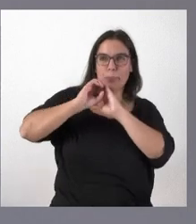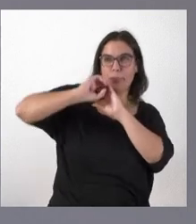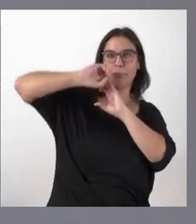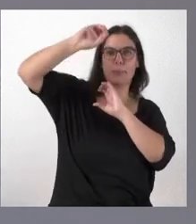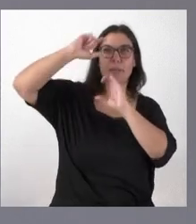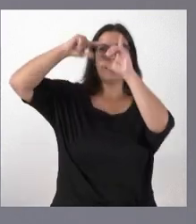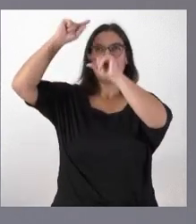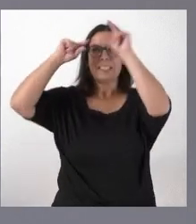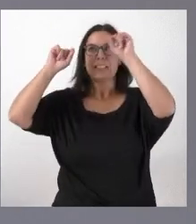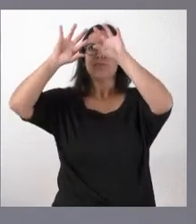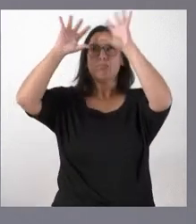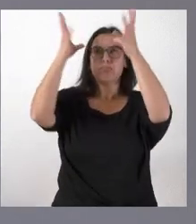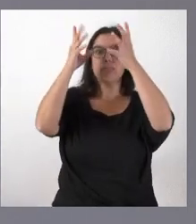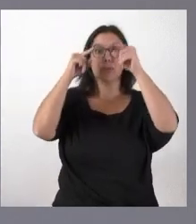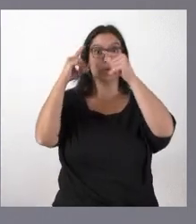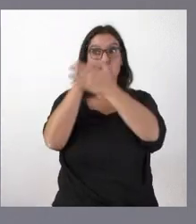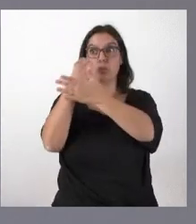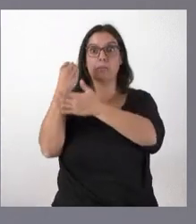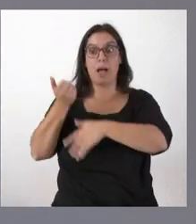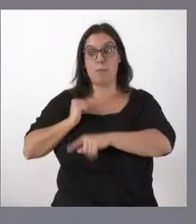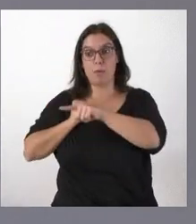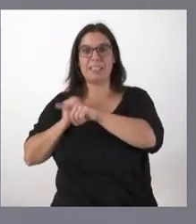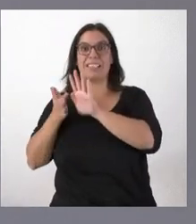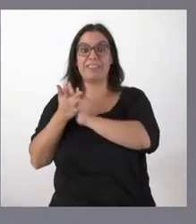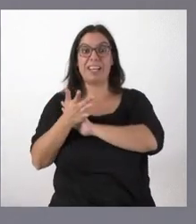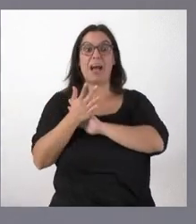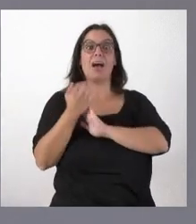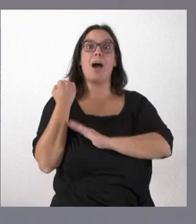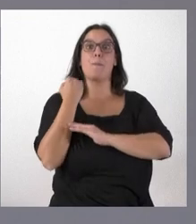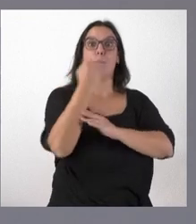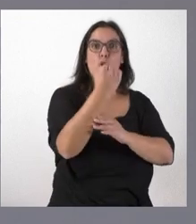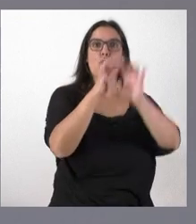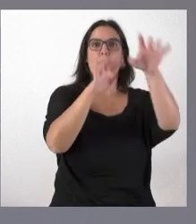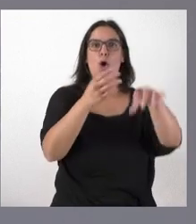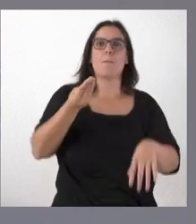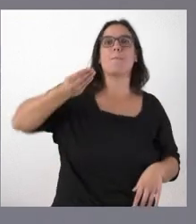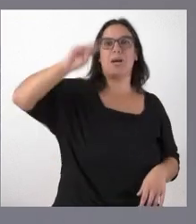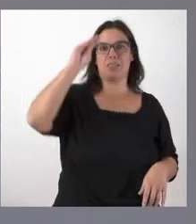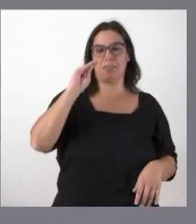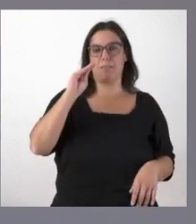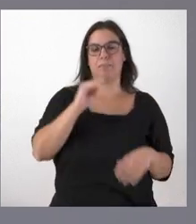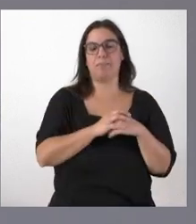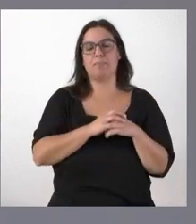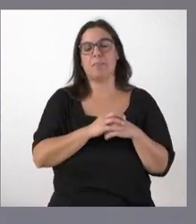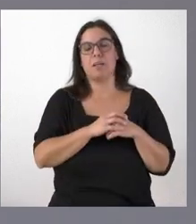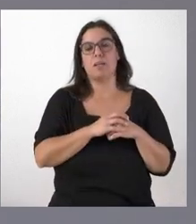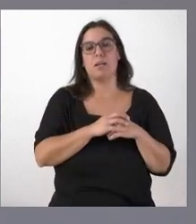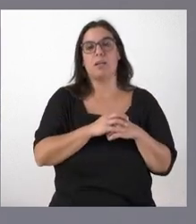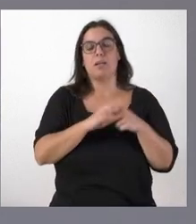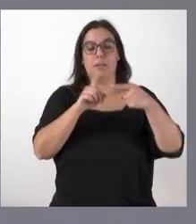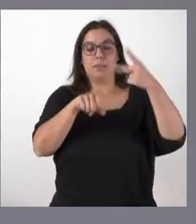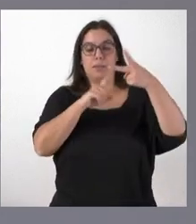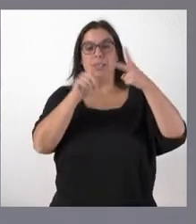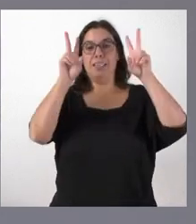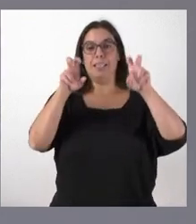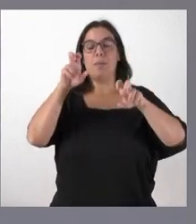se puedan aprovechar desde Cebreros pues viene a sumar a la candidatura que presentamos desde nuestra comunidad en el caso de las obras de